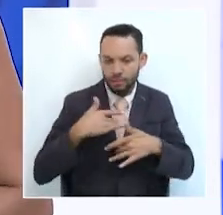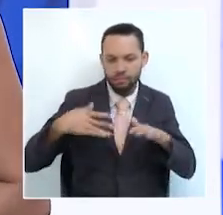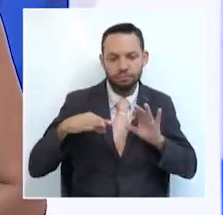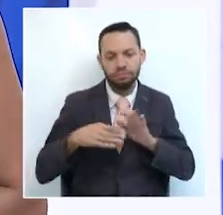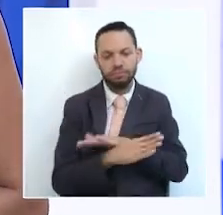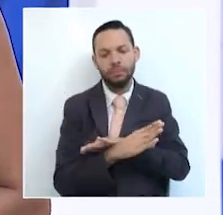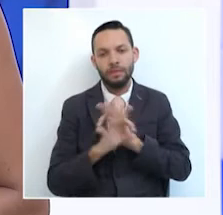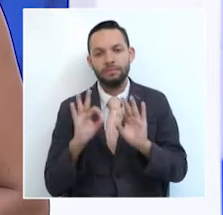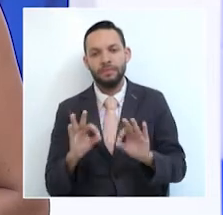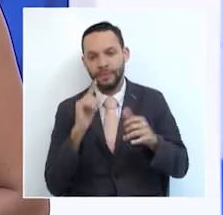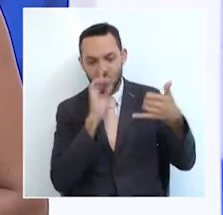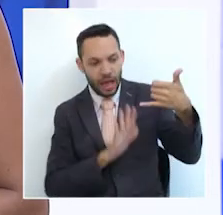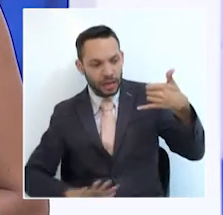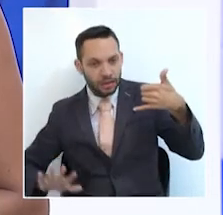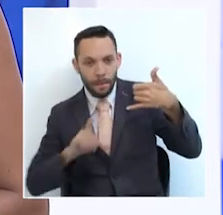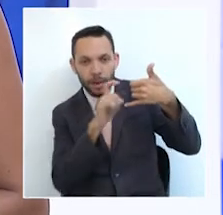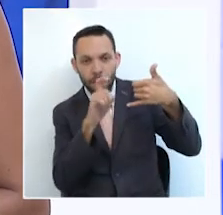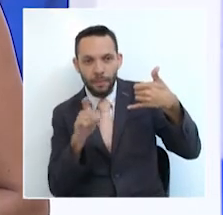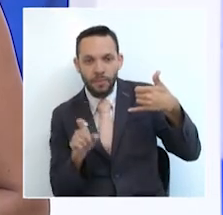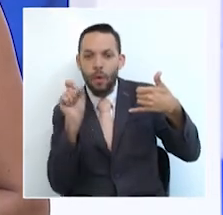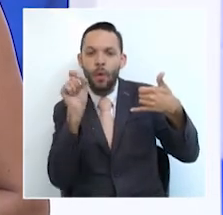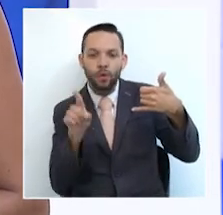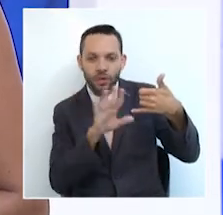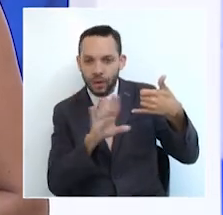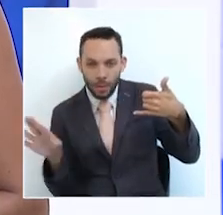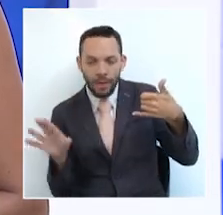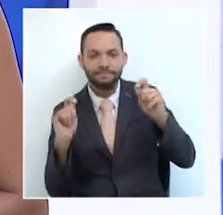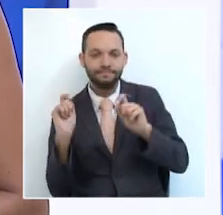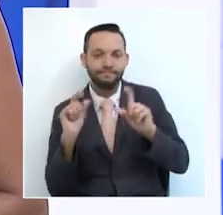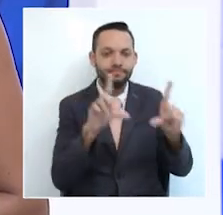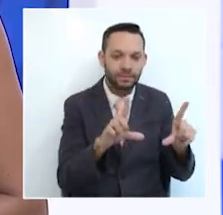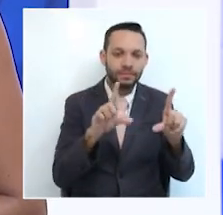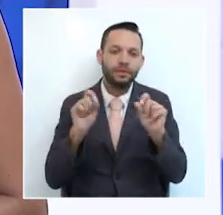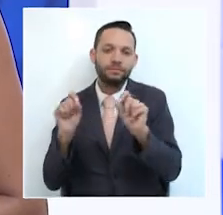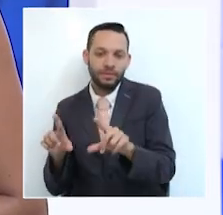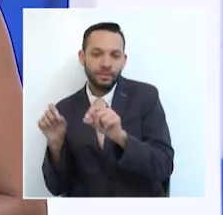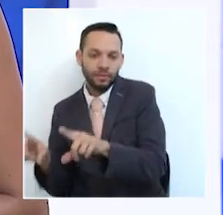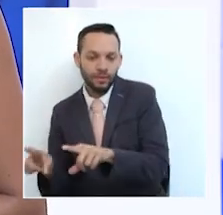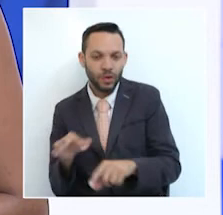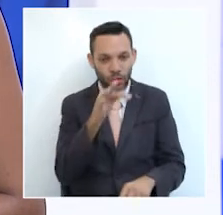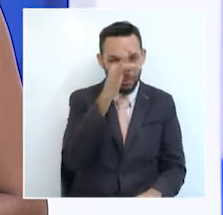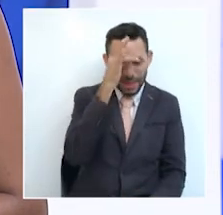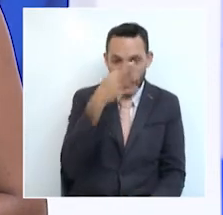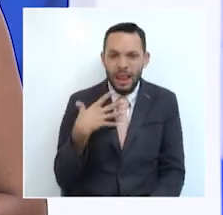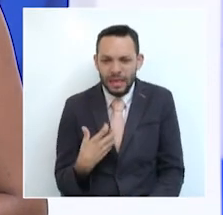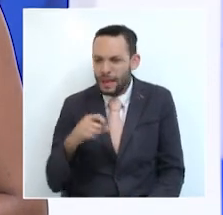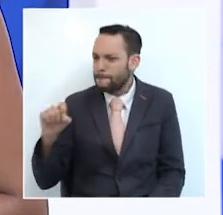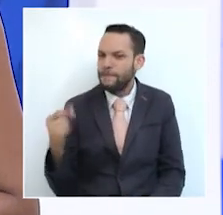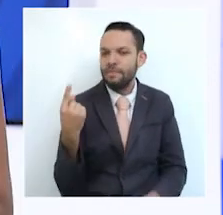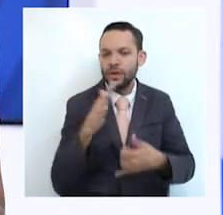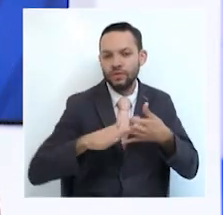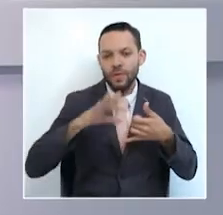decir que a nivel país solo 11 instituciones de salud públicas cuentan con esta distinción y el San Juan sería el primero del eje cafetero.